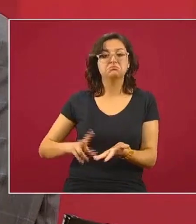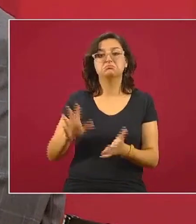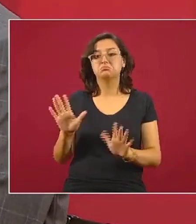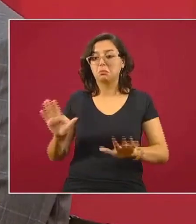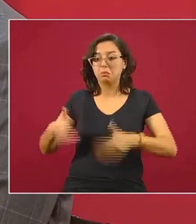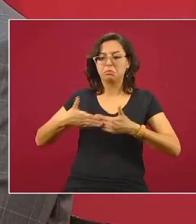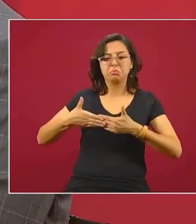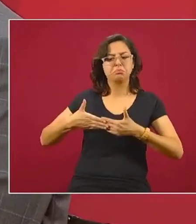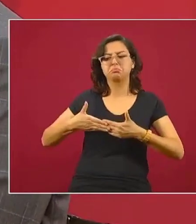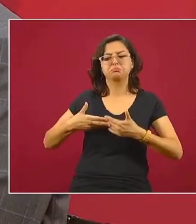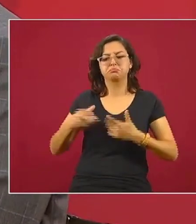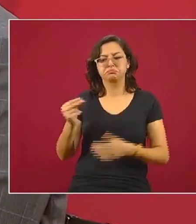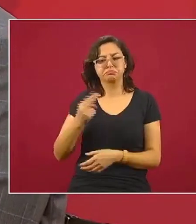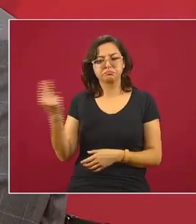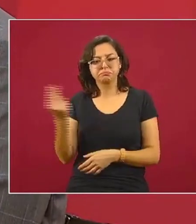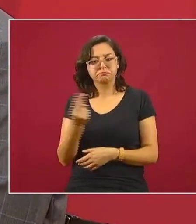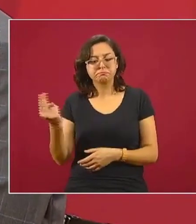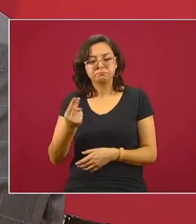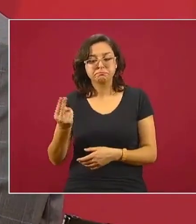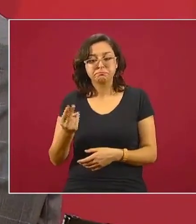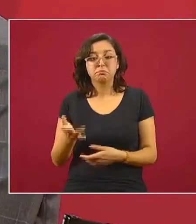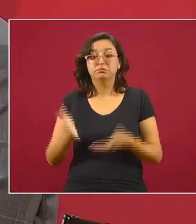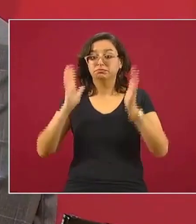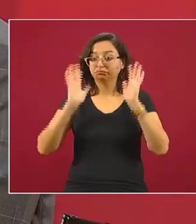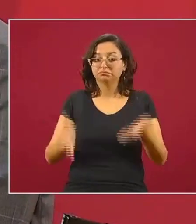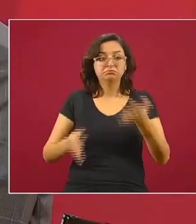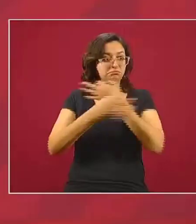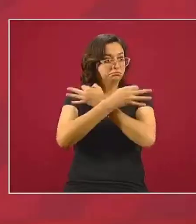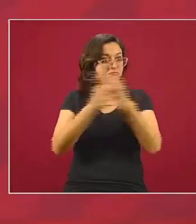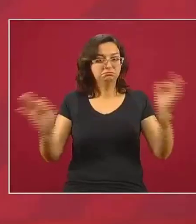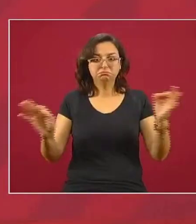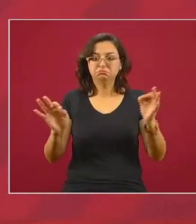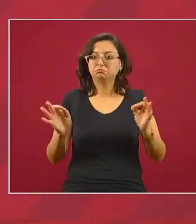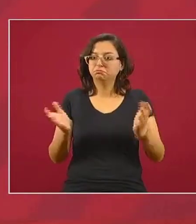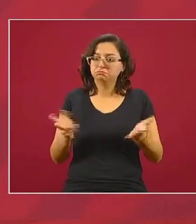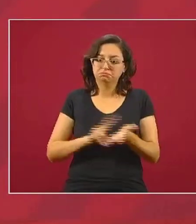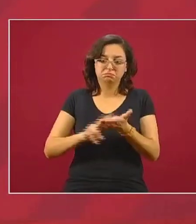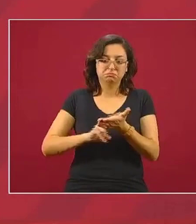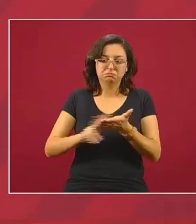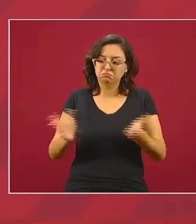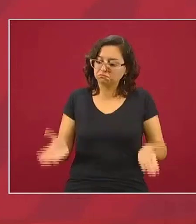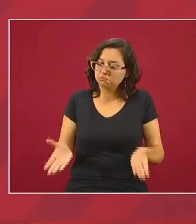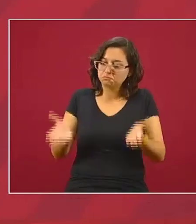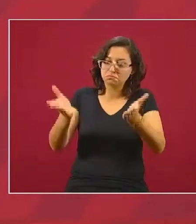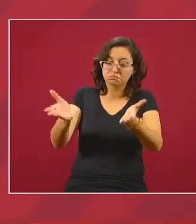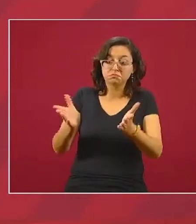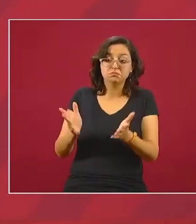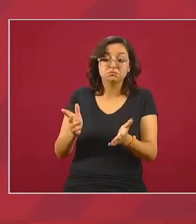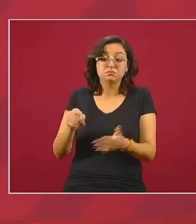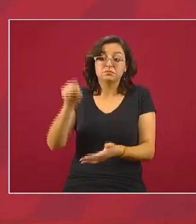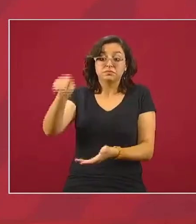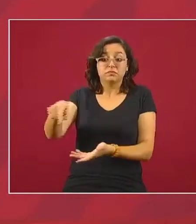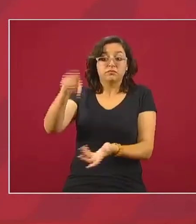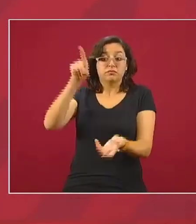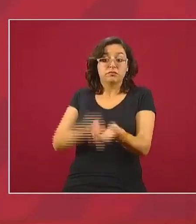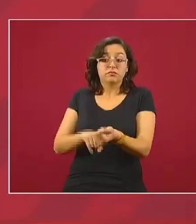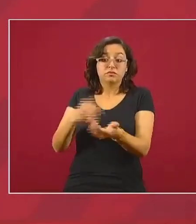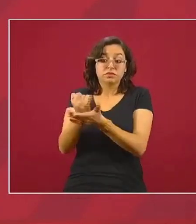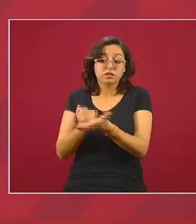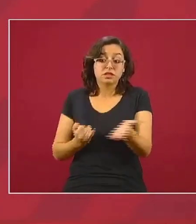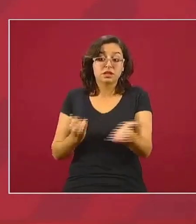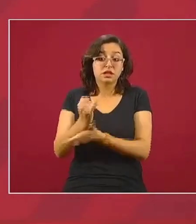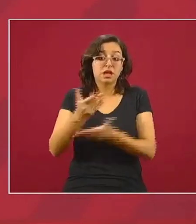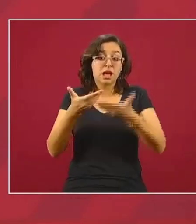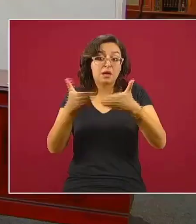y una vez que esté levantada la restricción sanitaria es decisión local si se abre o no porque es quien opera